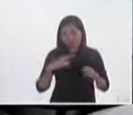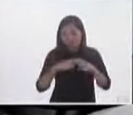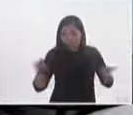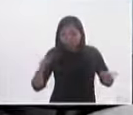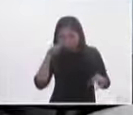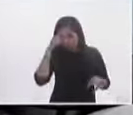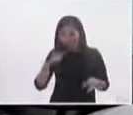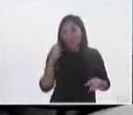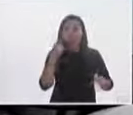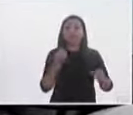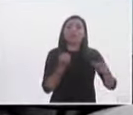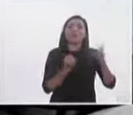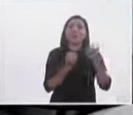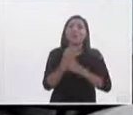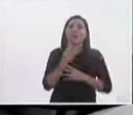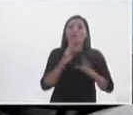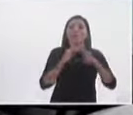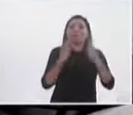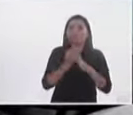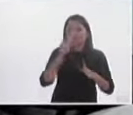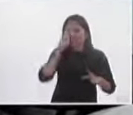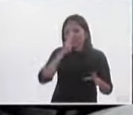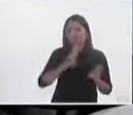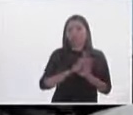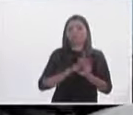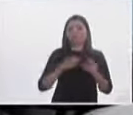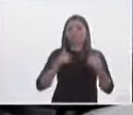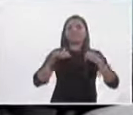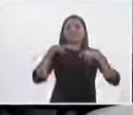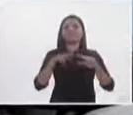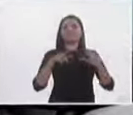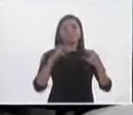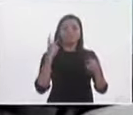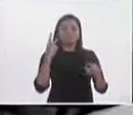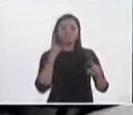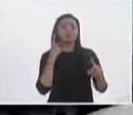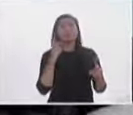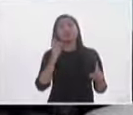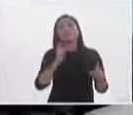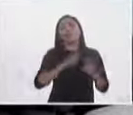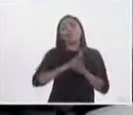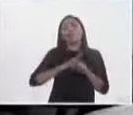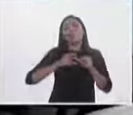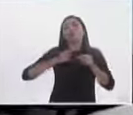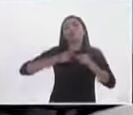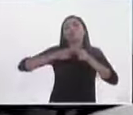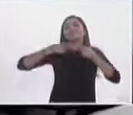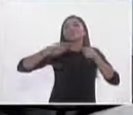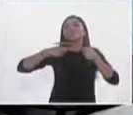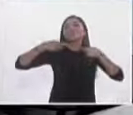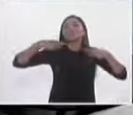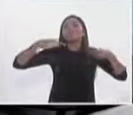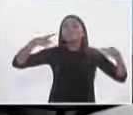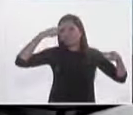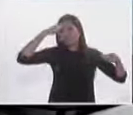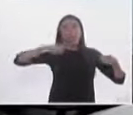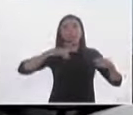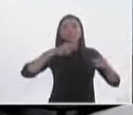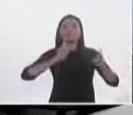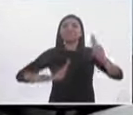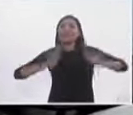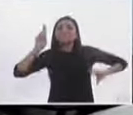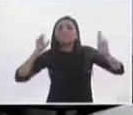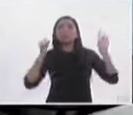las nuevas formas de representación política es que expanden las fronteras de la de la participación y de la